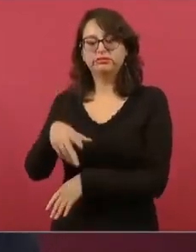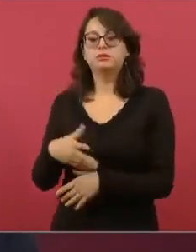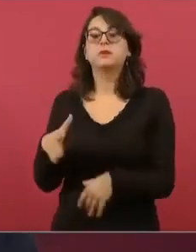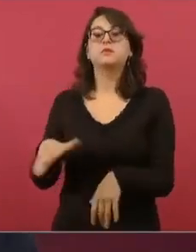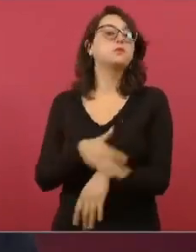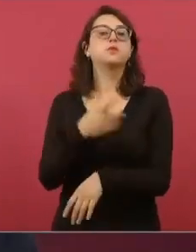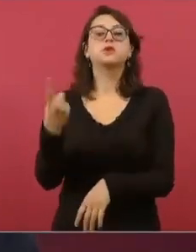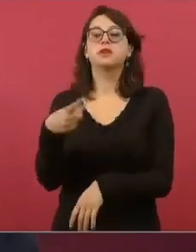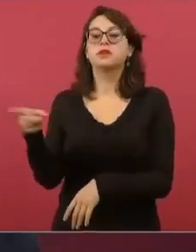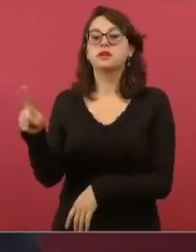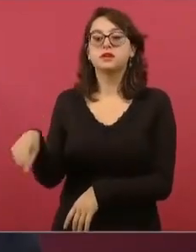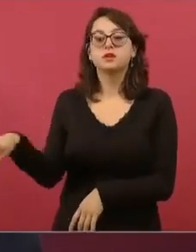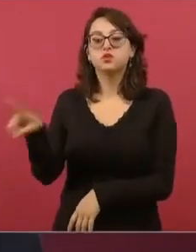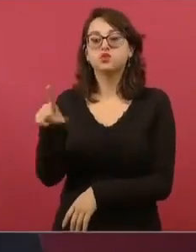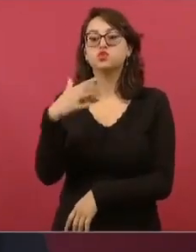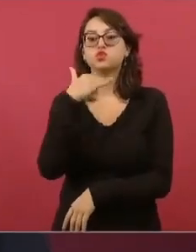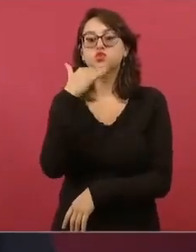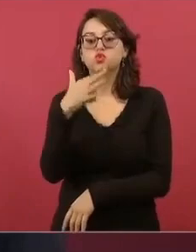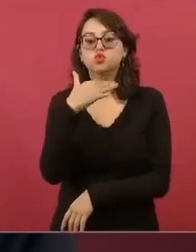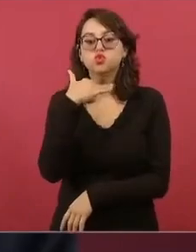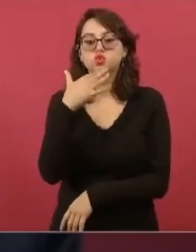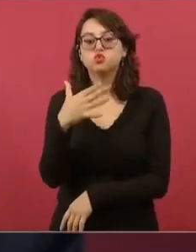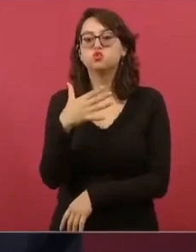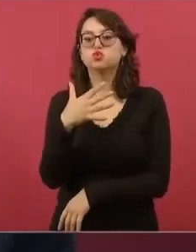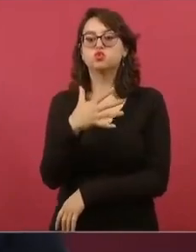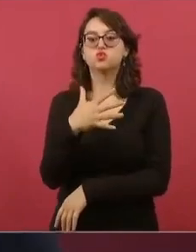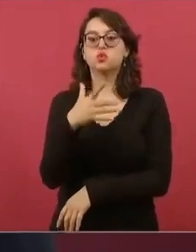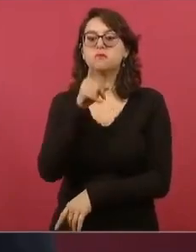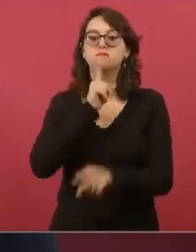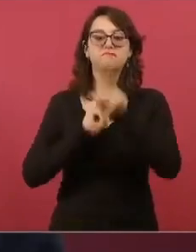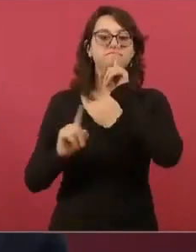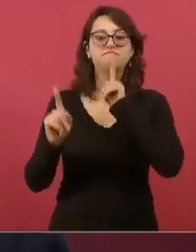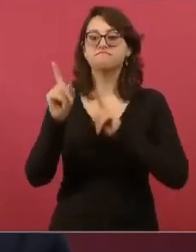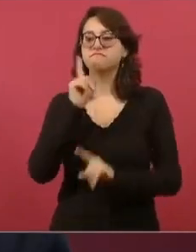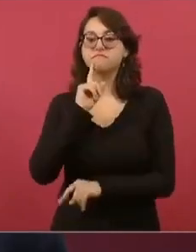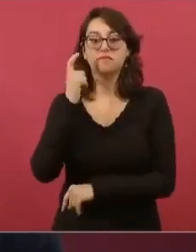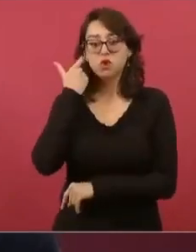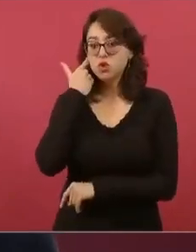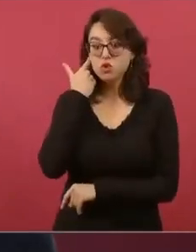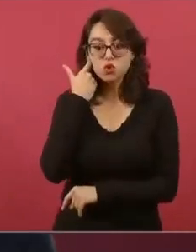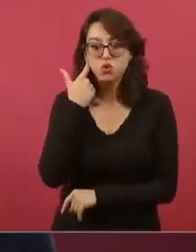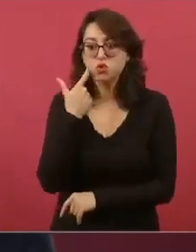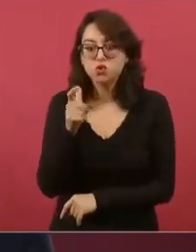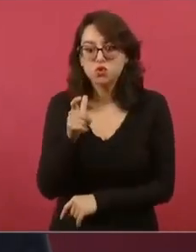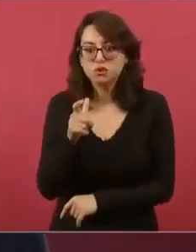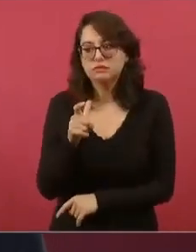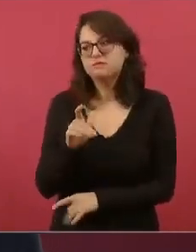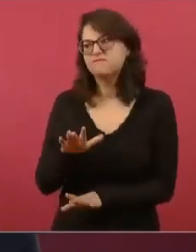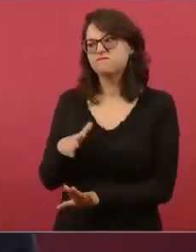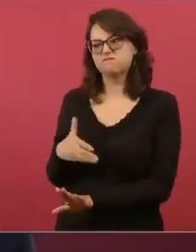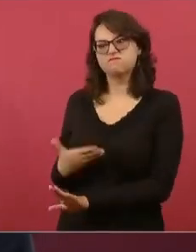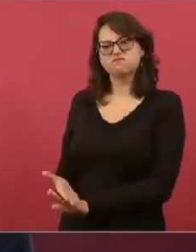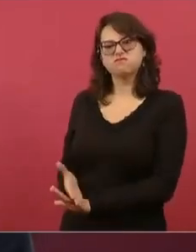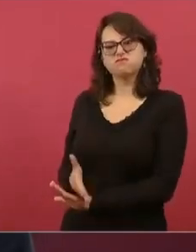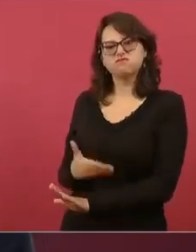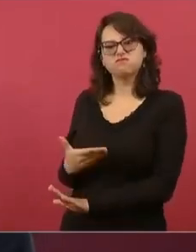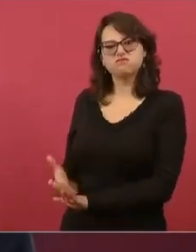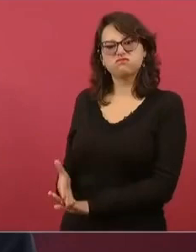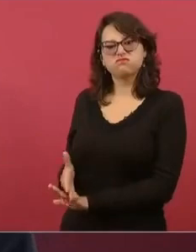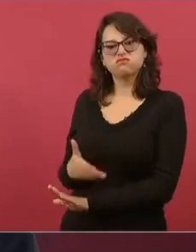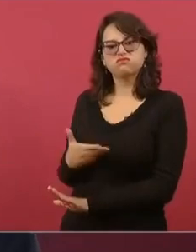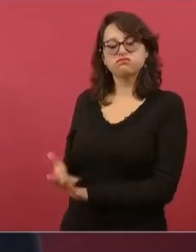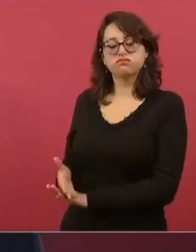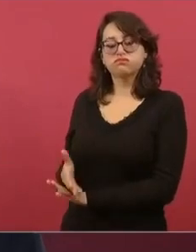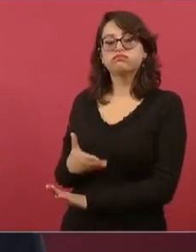son hostigados y